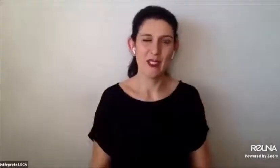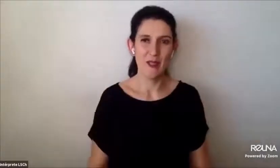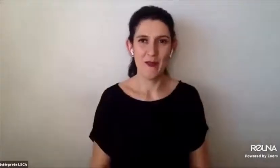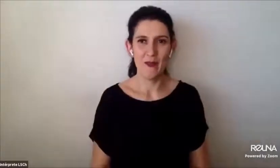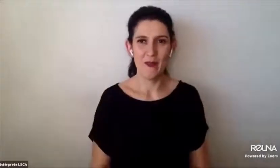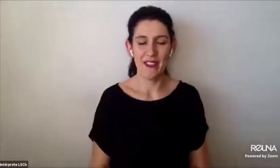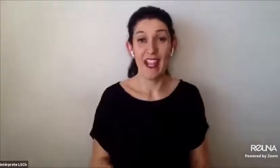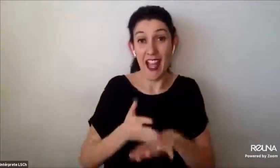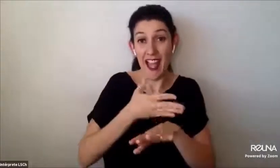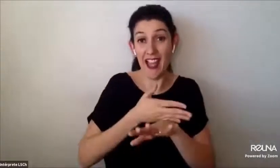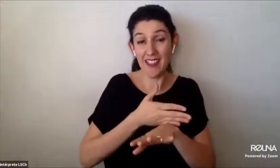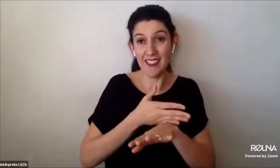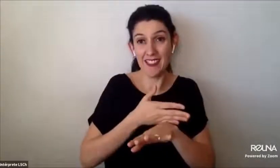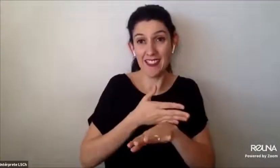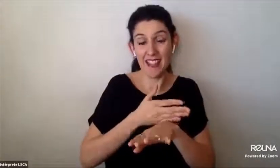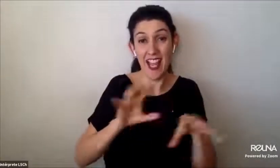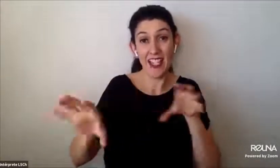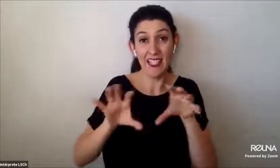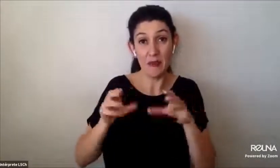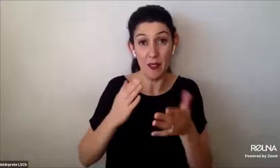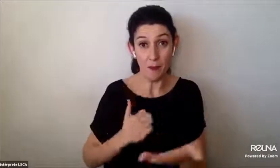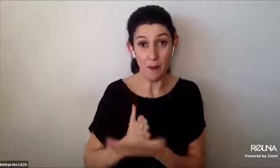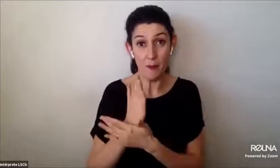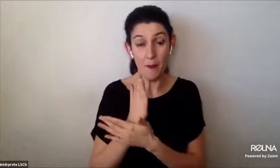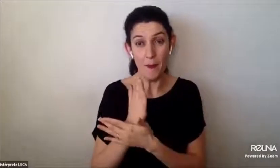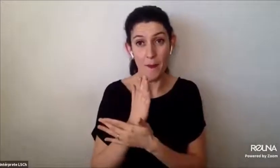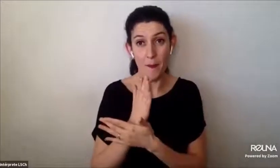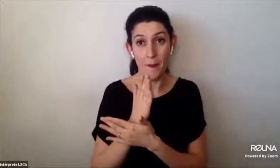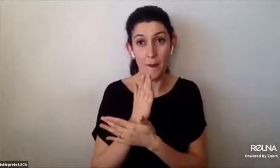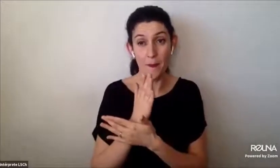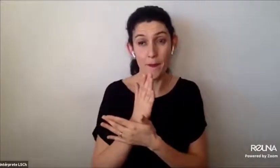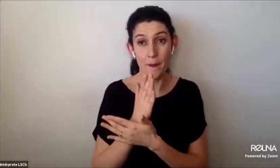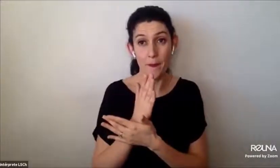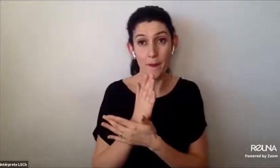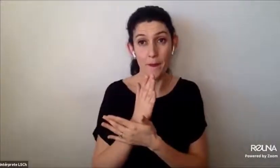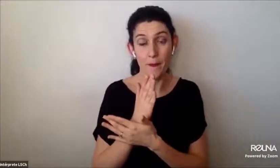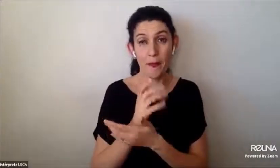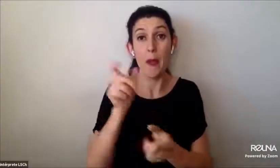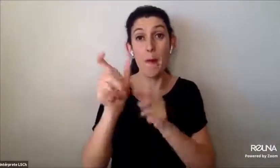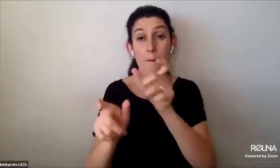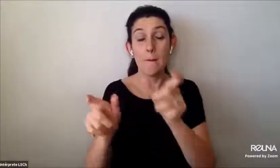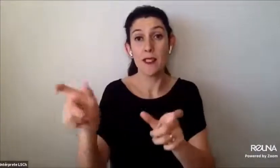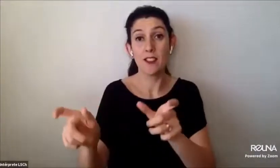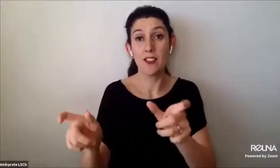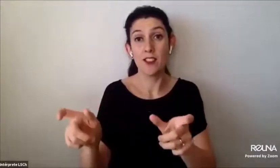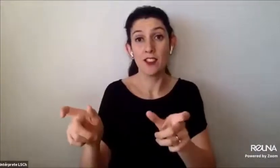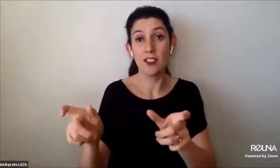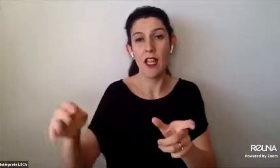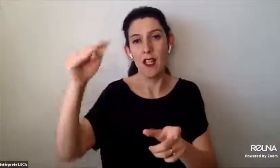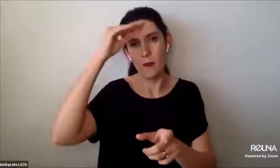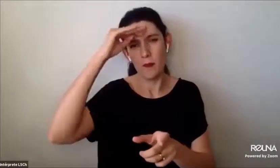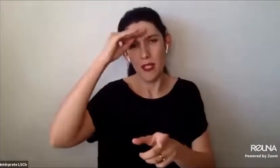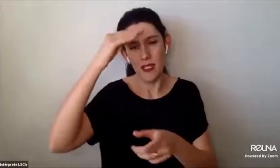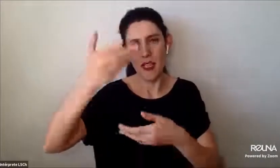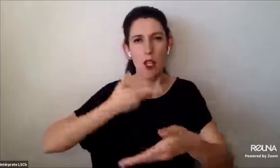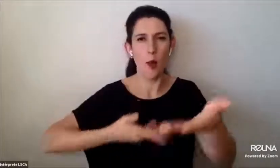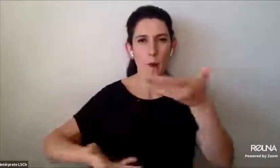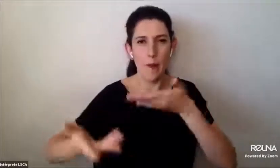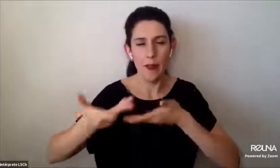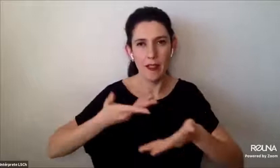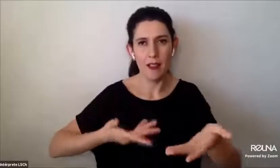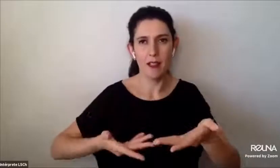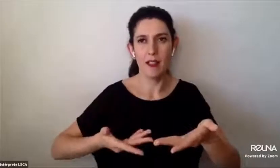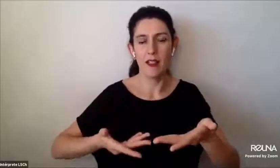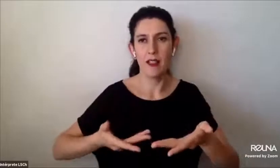con esta actividad agradezco todas las personas que han compartido sus experiencias sobre las preguntas que